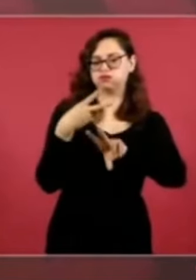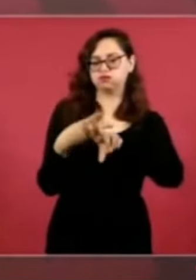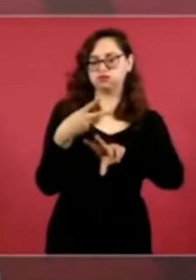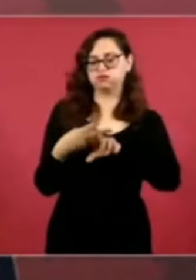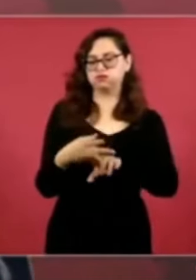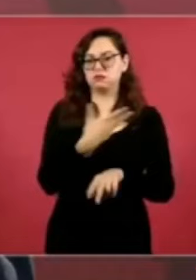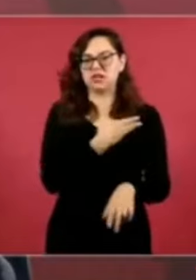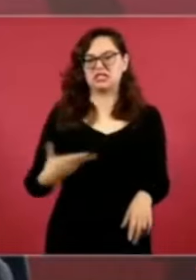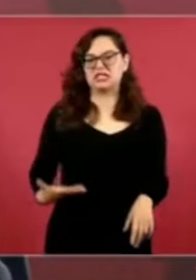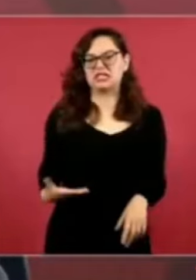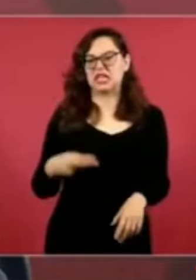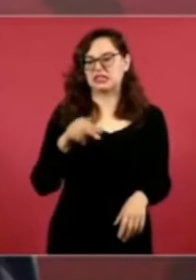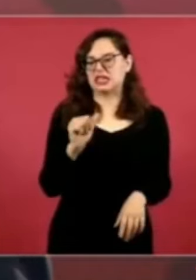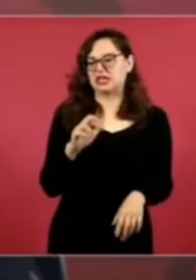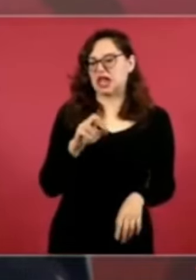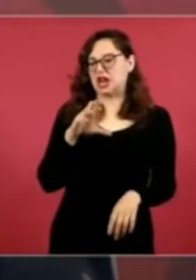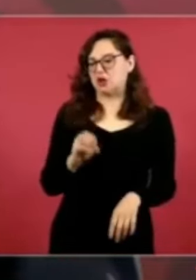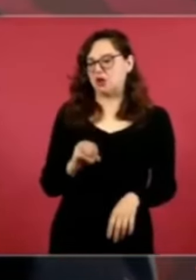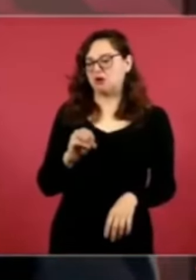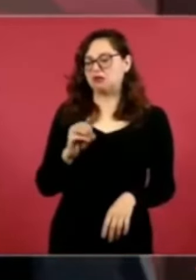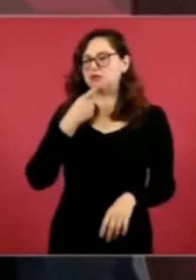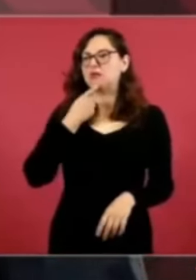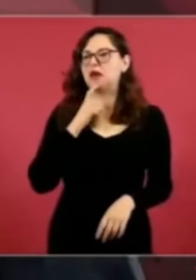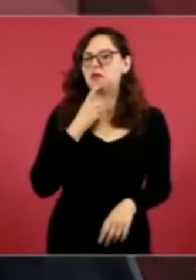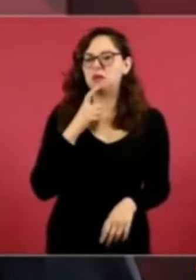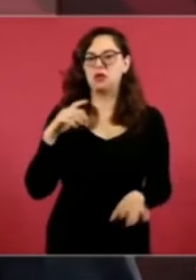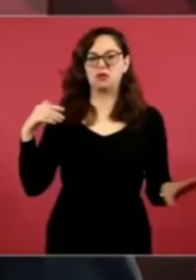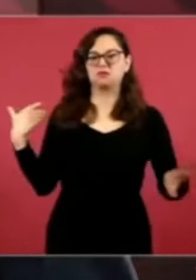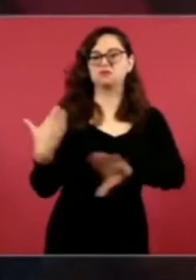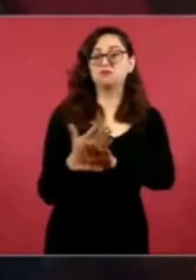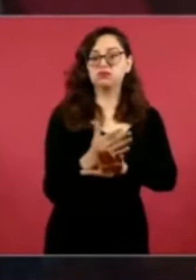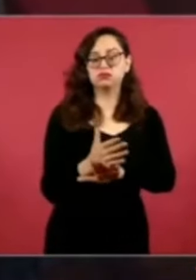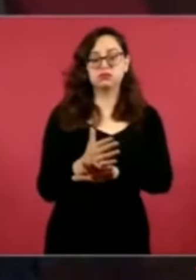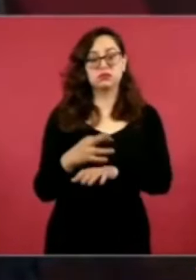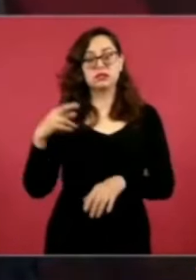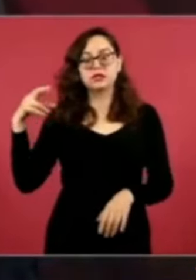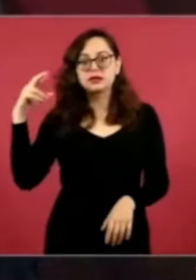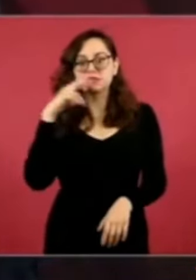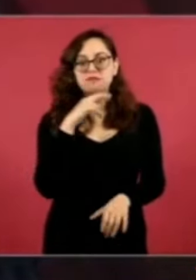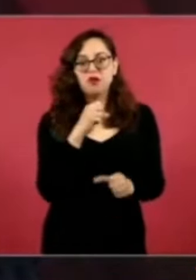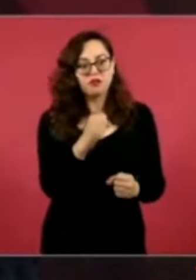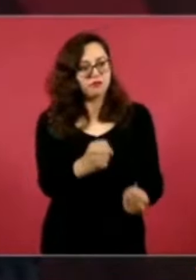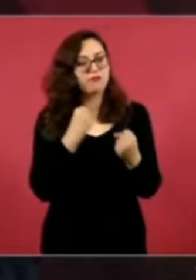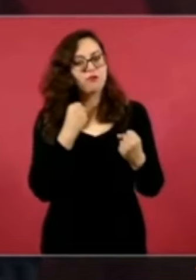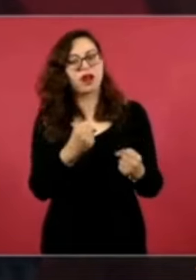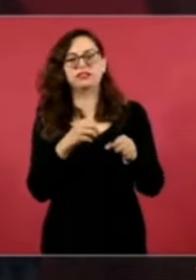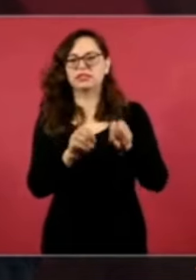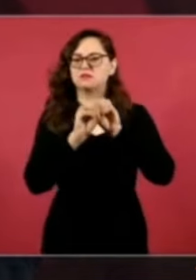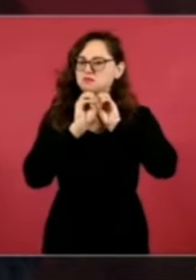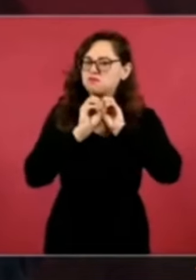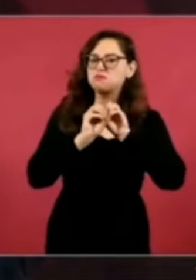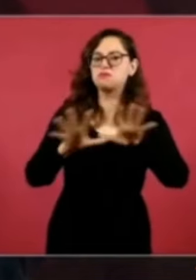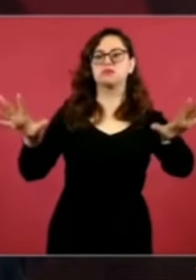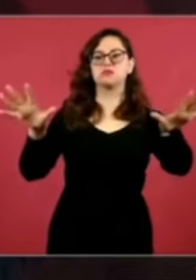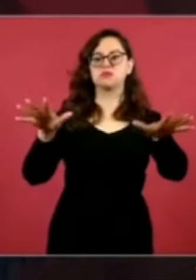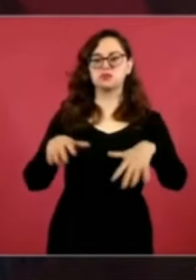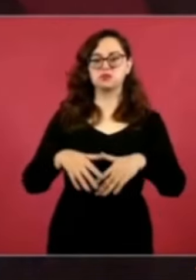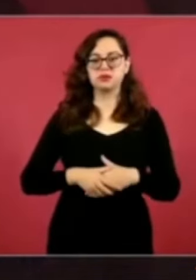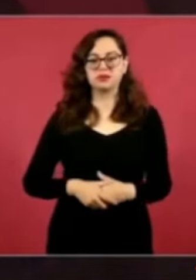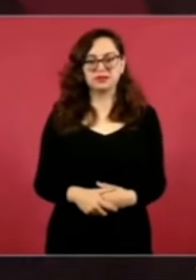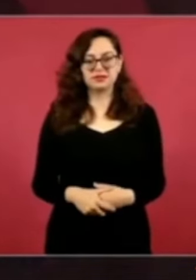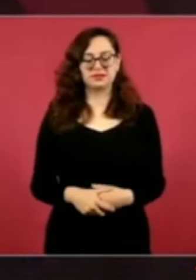con todo, regresa.